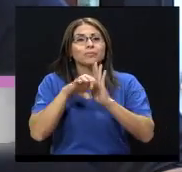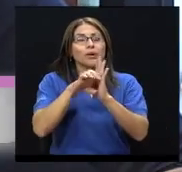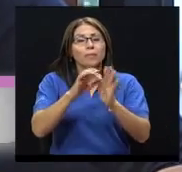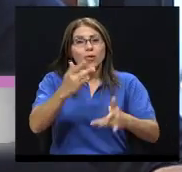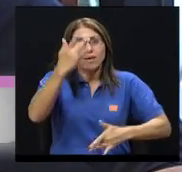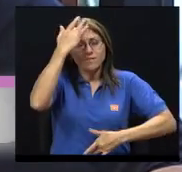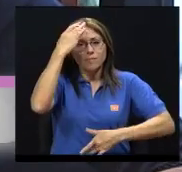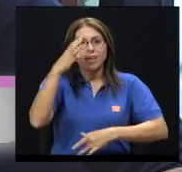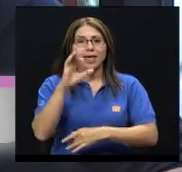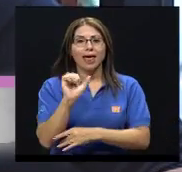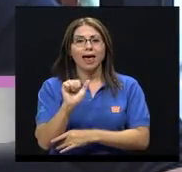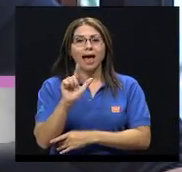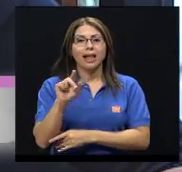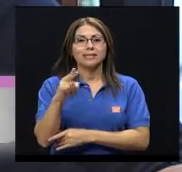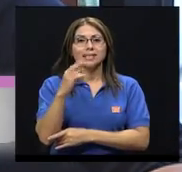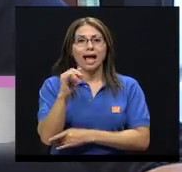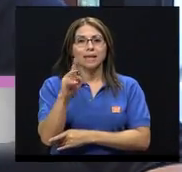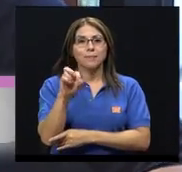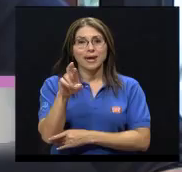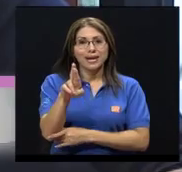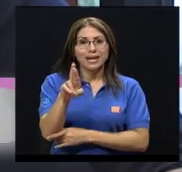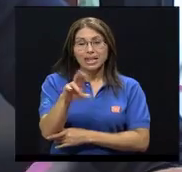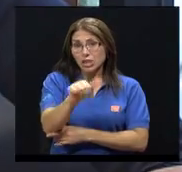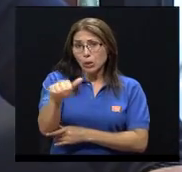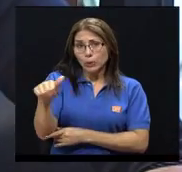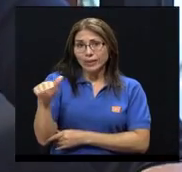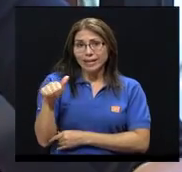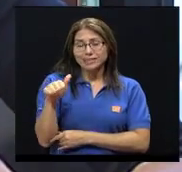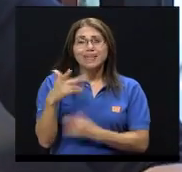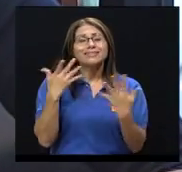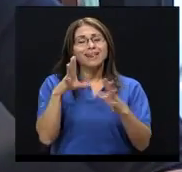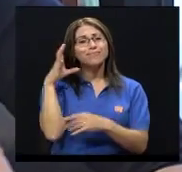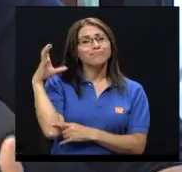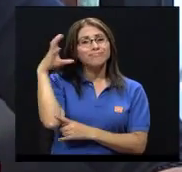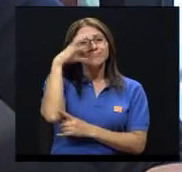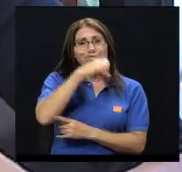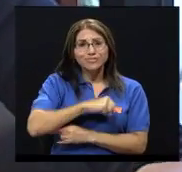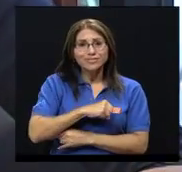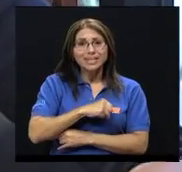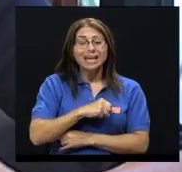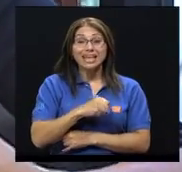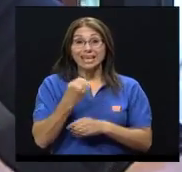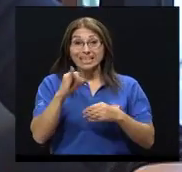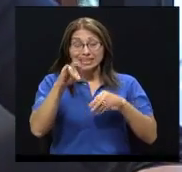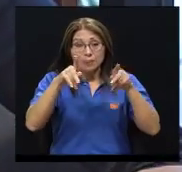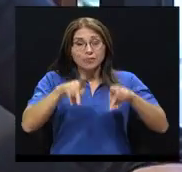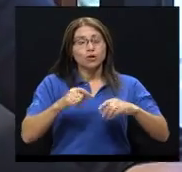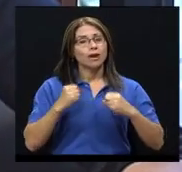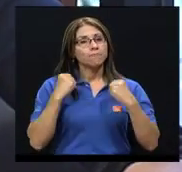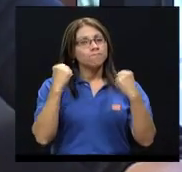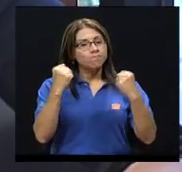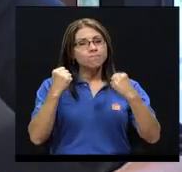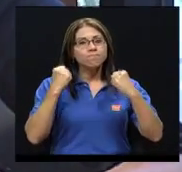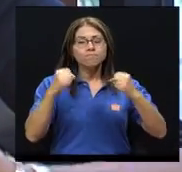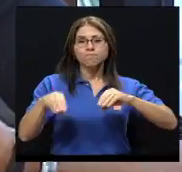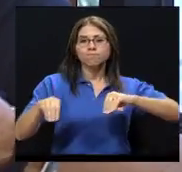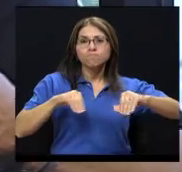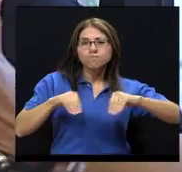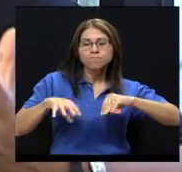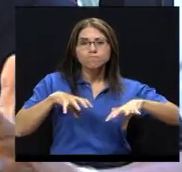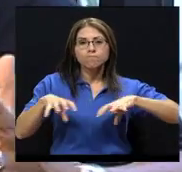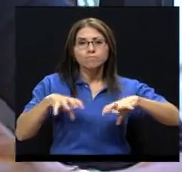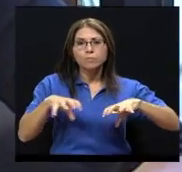enfermedad de Alzheimer y otras demencias, se ha visto inclusive que es posible que el ejercicio contribuya a que